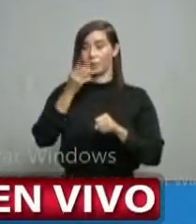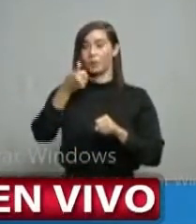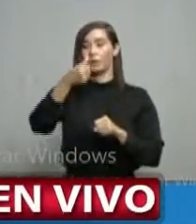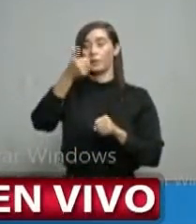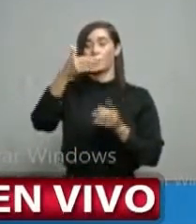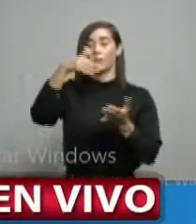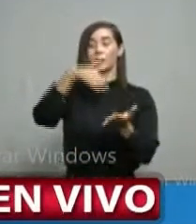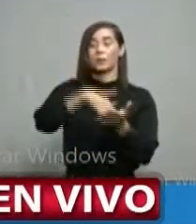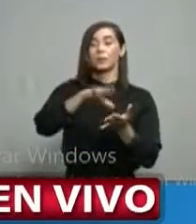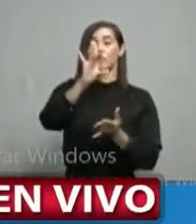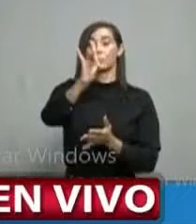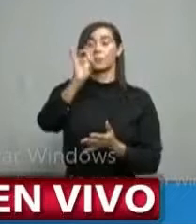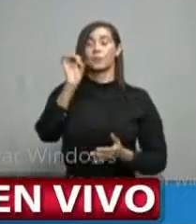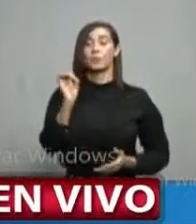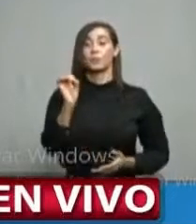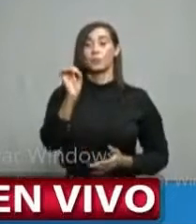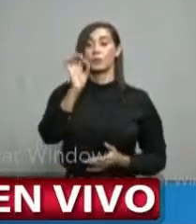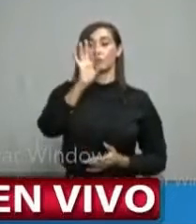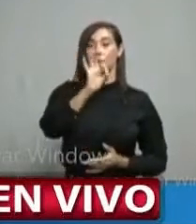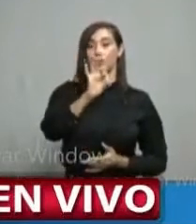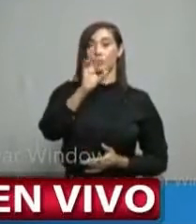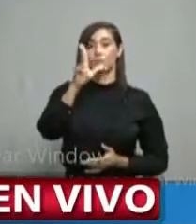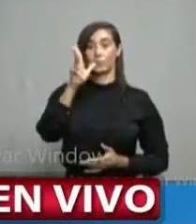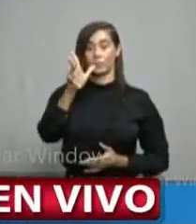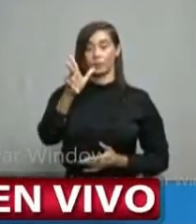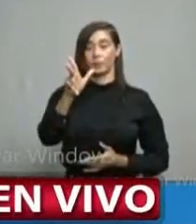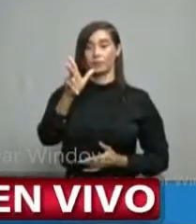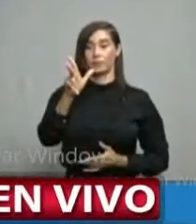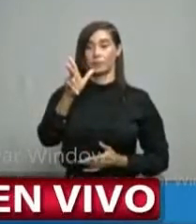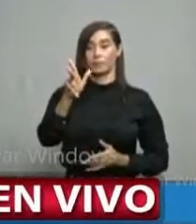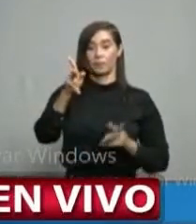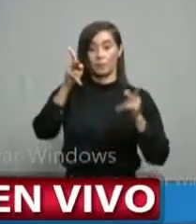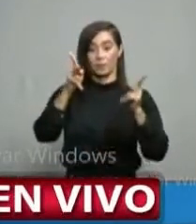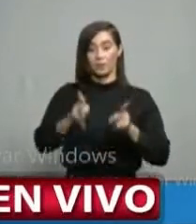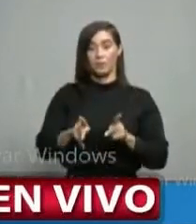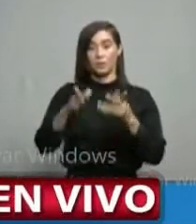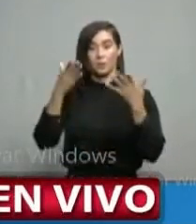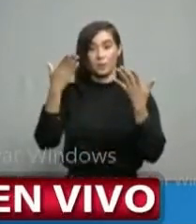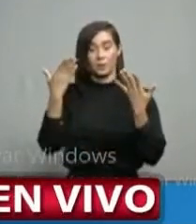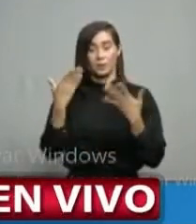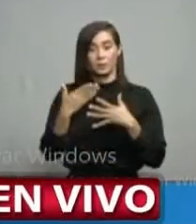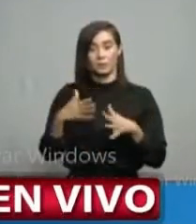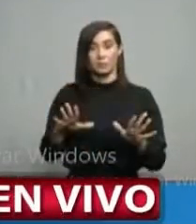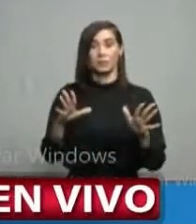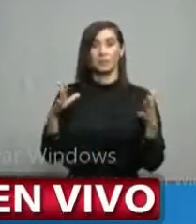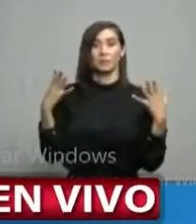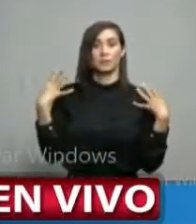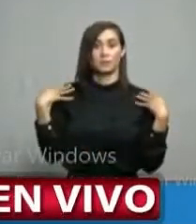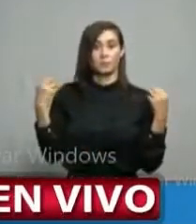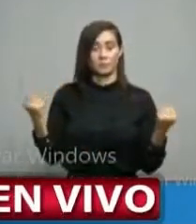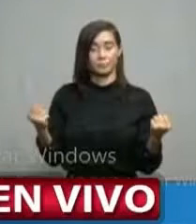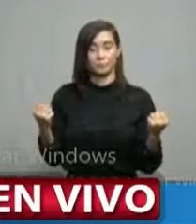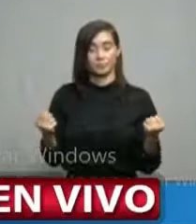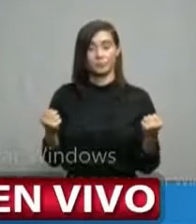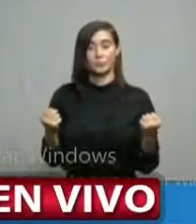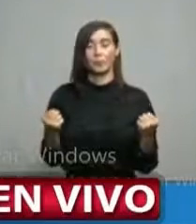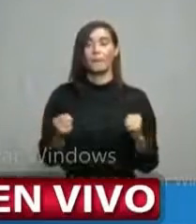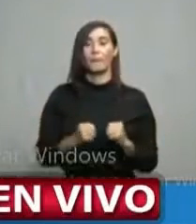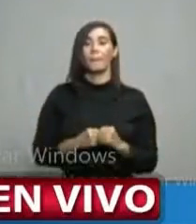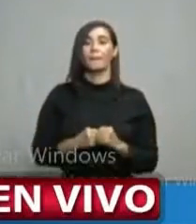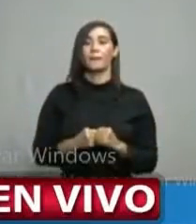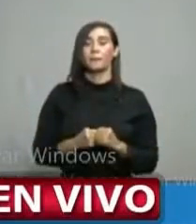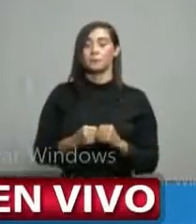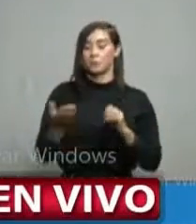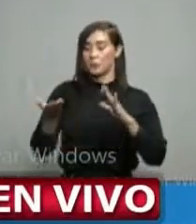.893 de los 17.572 se han recuperados,